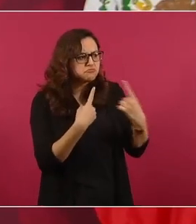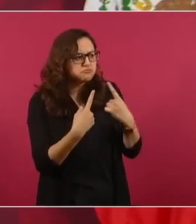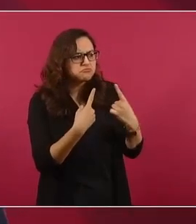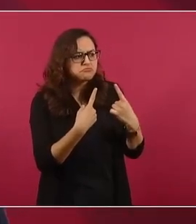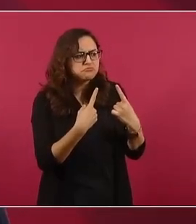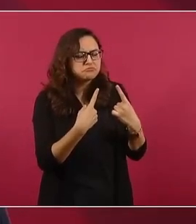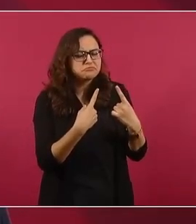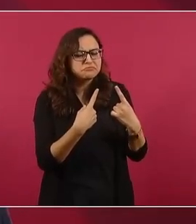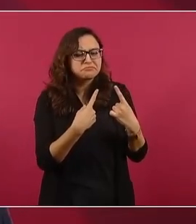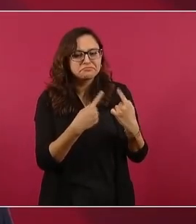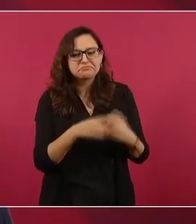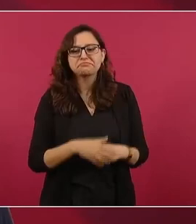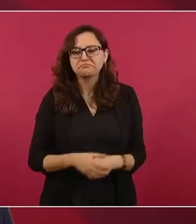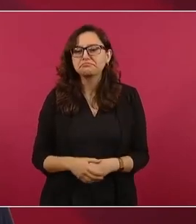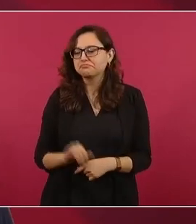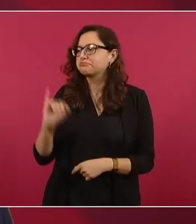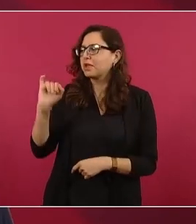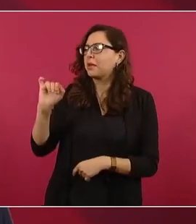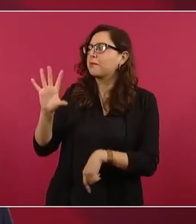dieron el permiso.